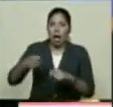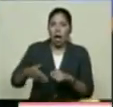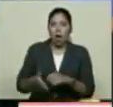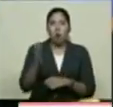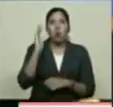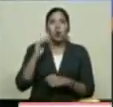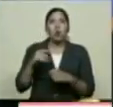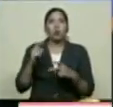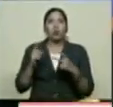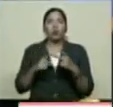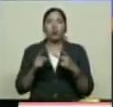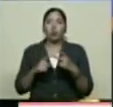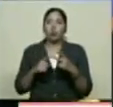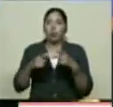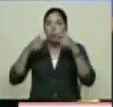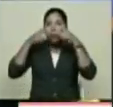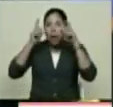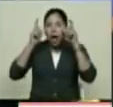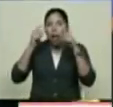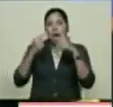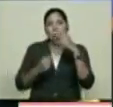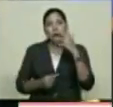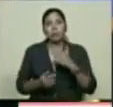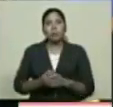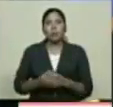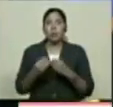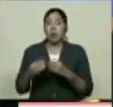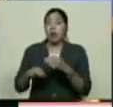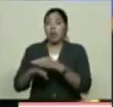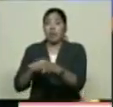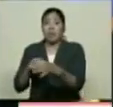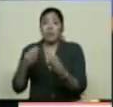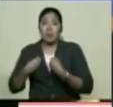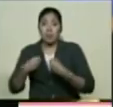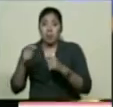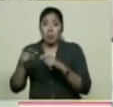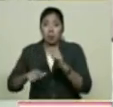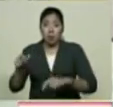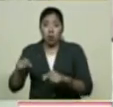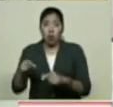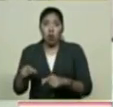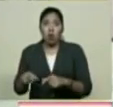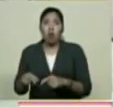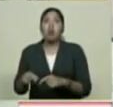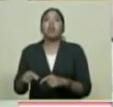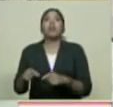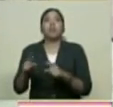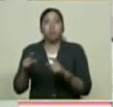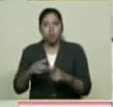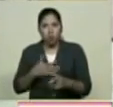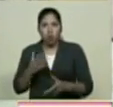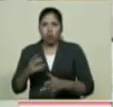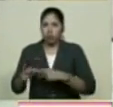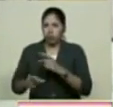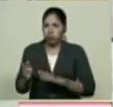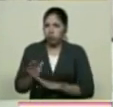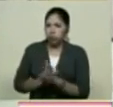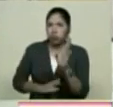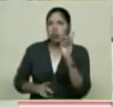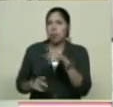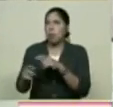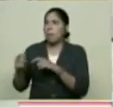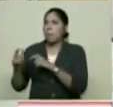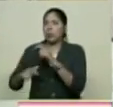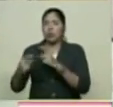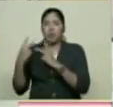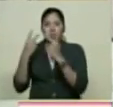creciendo De manera armónica para quienes habitan allá Y además quienes nos visitan Un municipio que queríamos aclarar, investigando